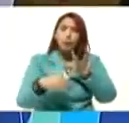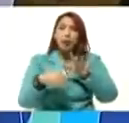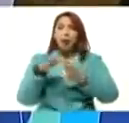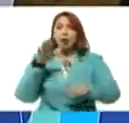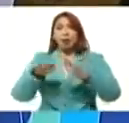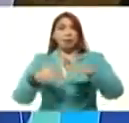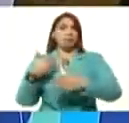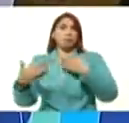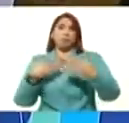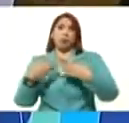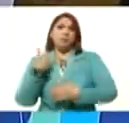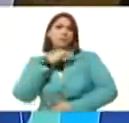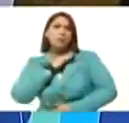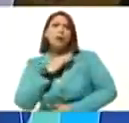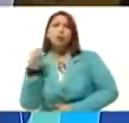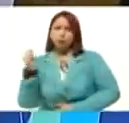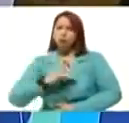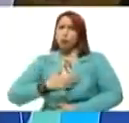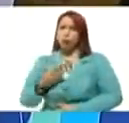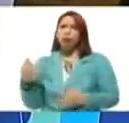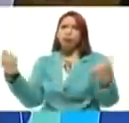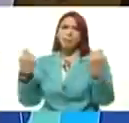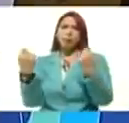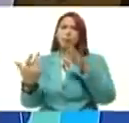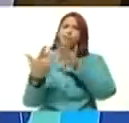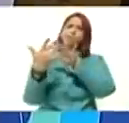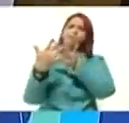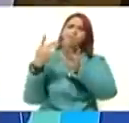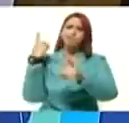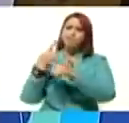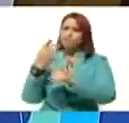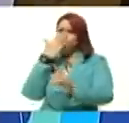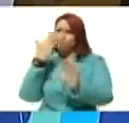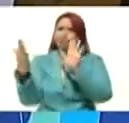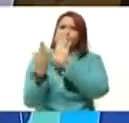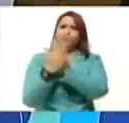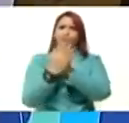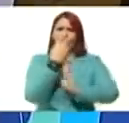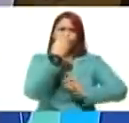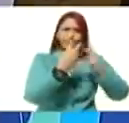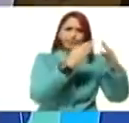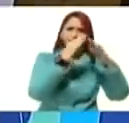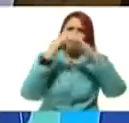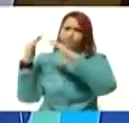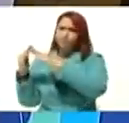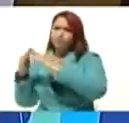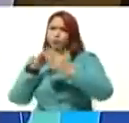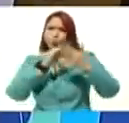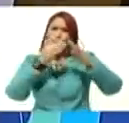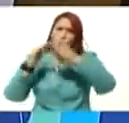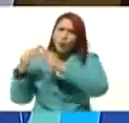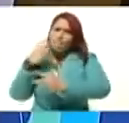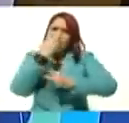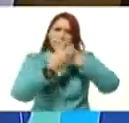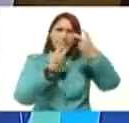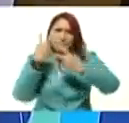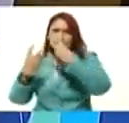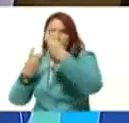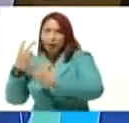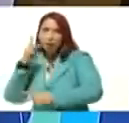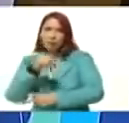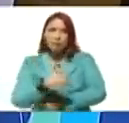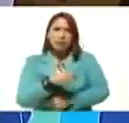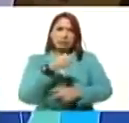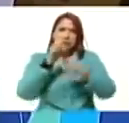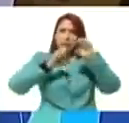la pandemia, y así se puede, la campaña de contacto directo, casa por casa, comunidad por comunidad, caso por